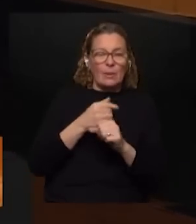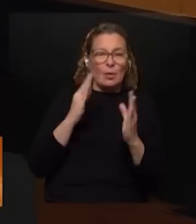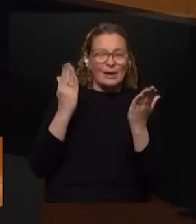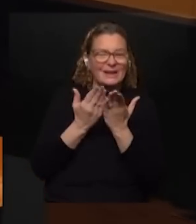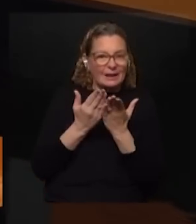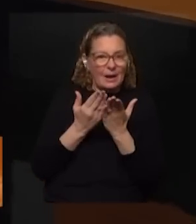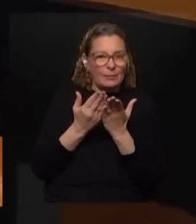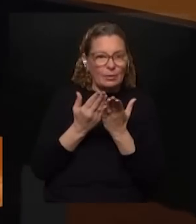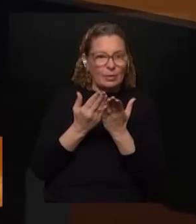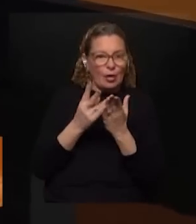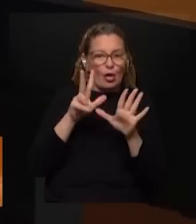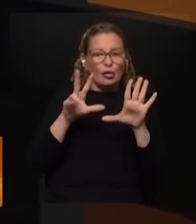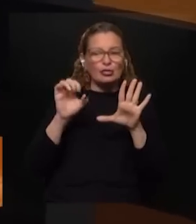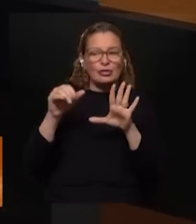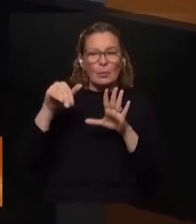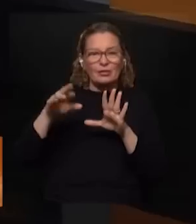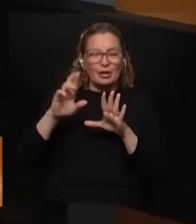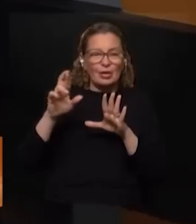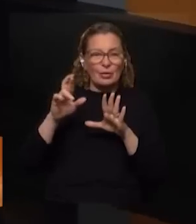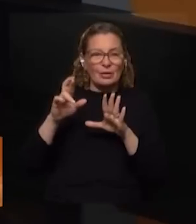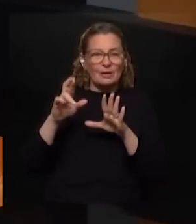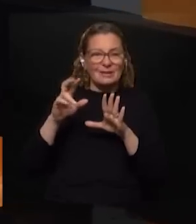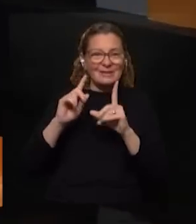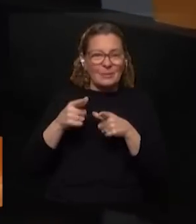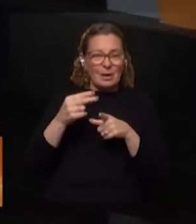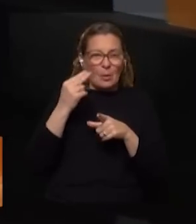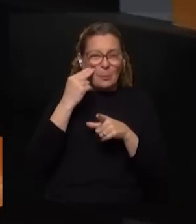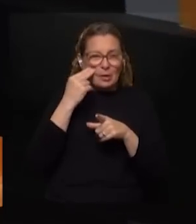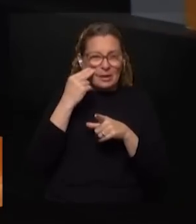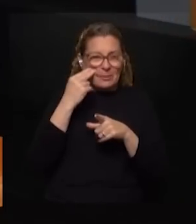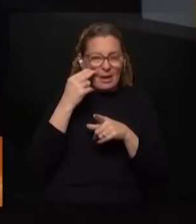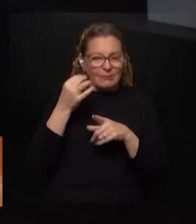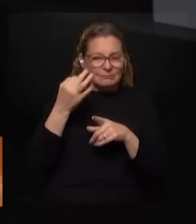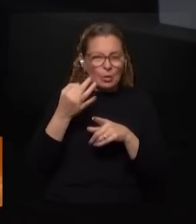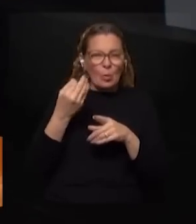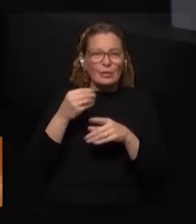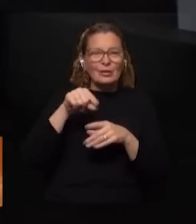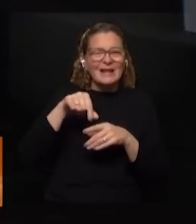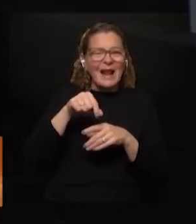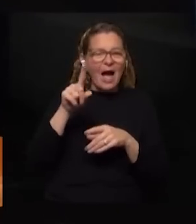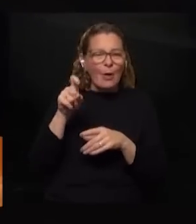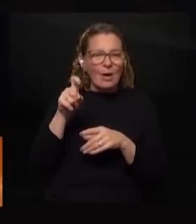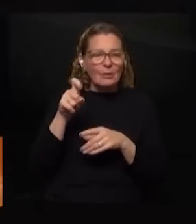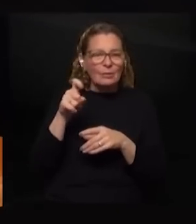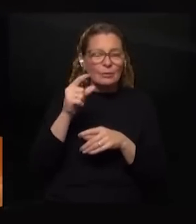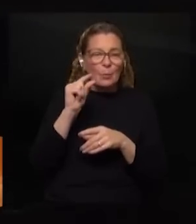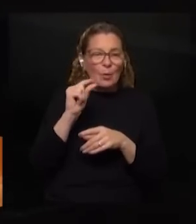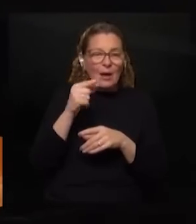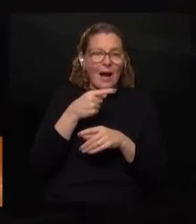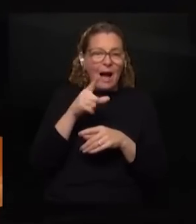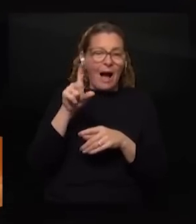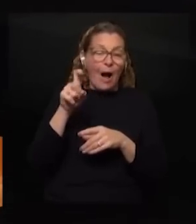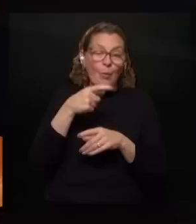la planta que nos va a costar 800 millones de dólares para no usarla y además un problema bien técnico cuando está salada el agua cuando hay poca agua dulce